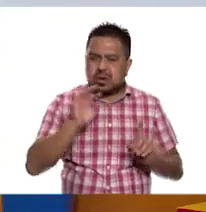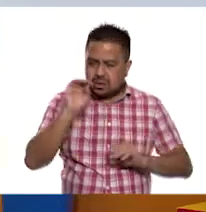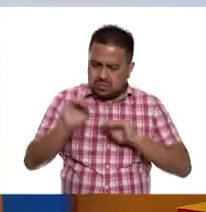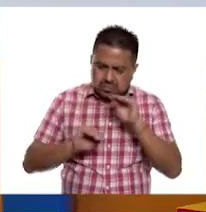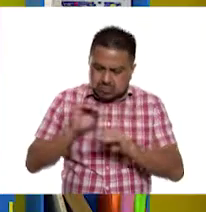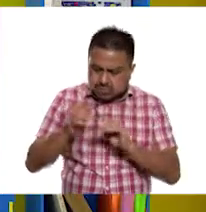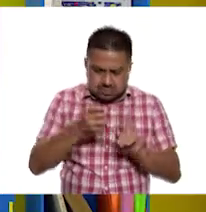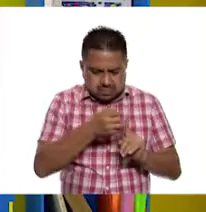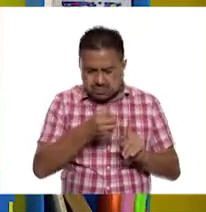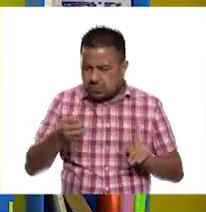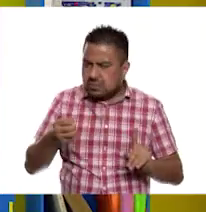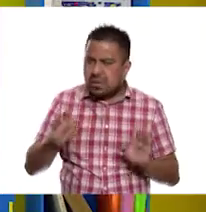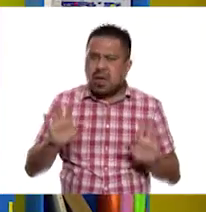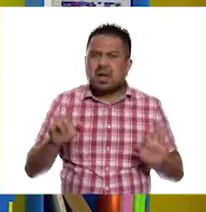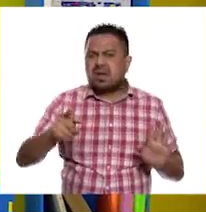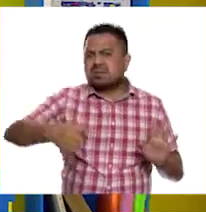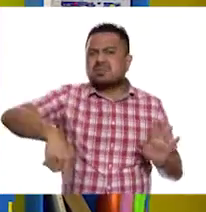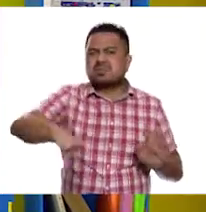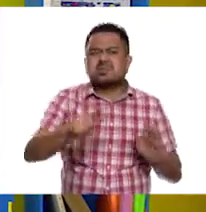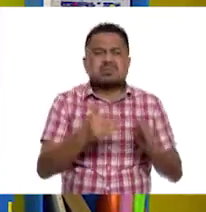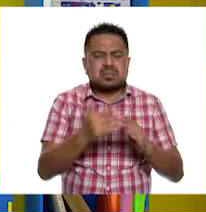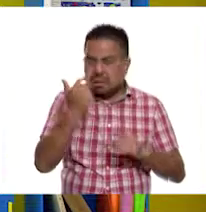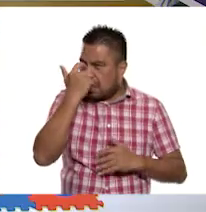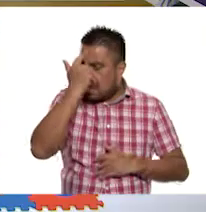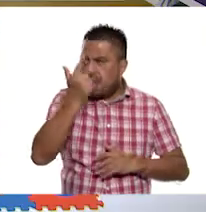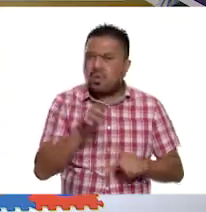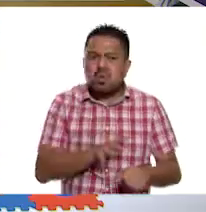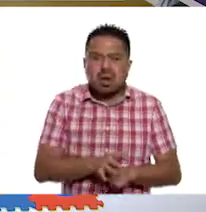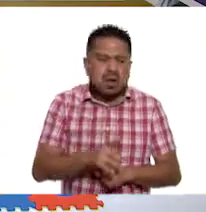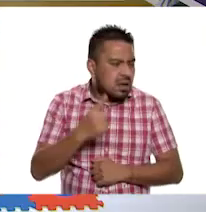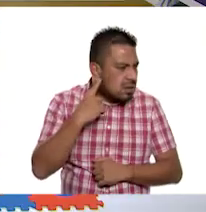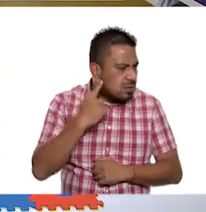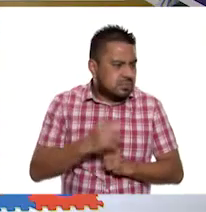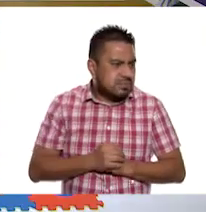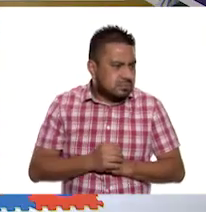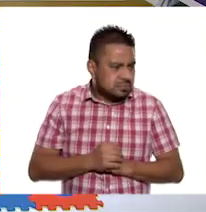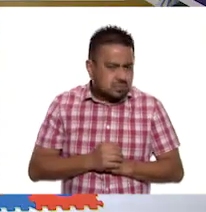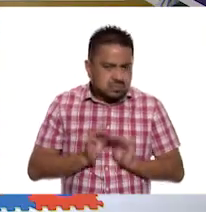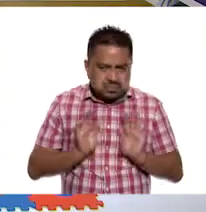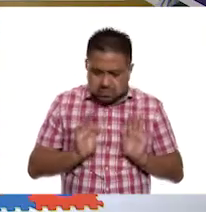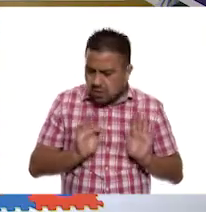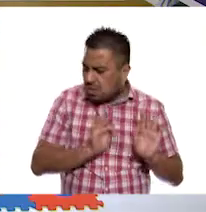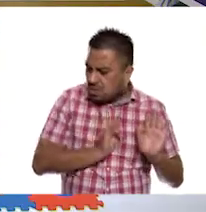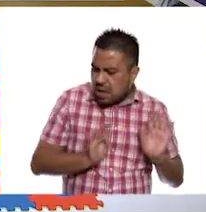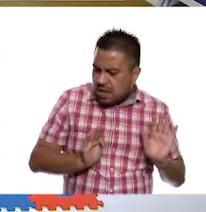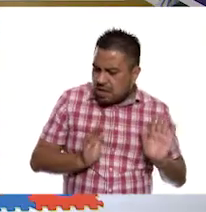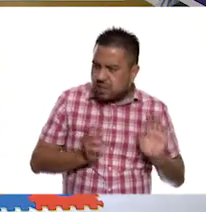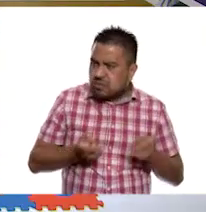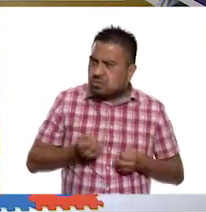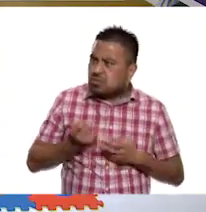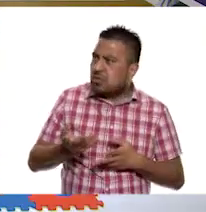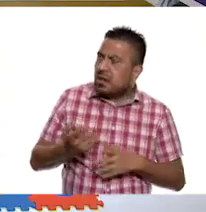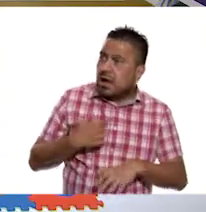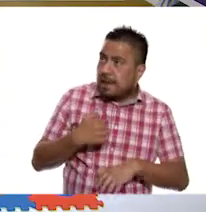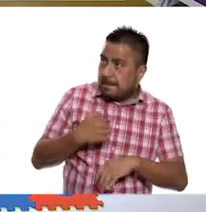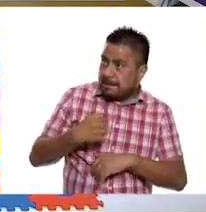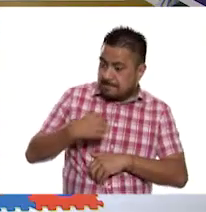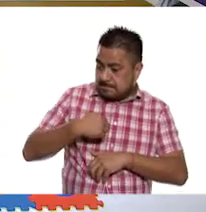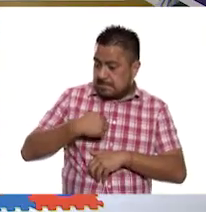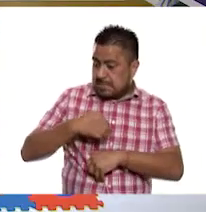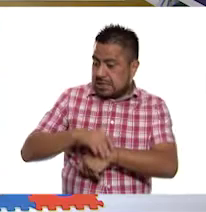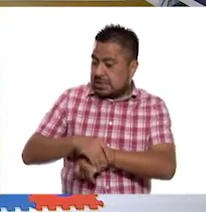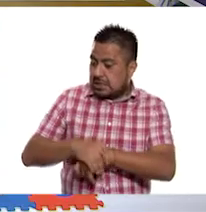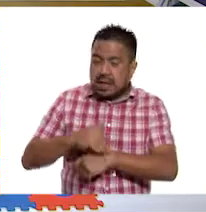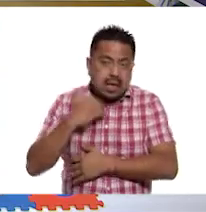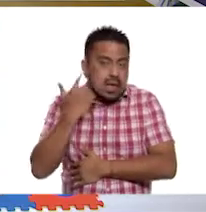A ver, allá en casa, ¿qué se les ocurre? Puede ser... Ahí vienen. Que a mis amigos quiero